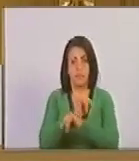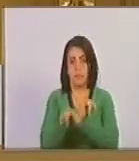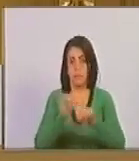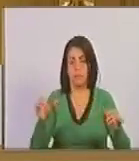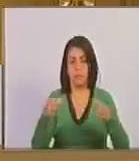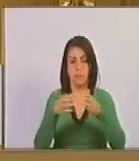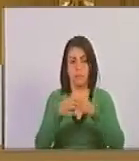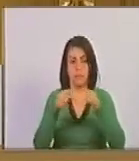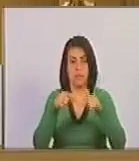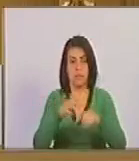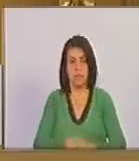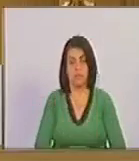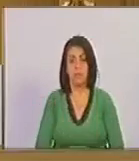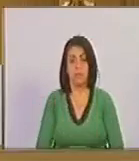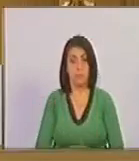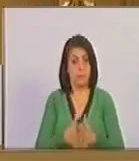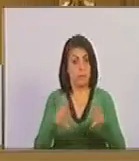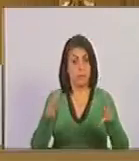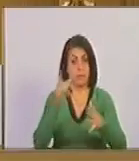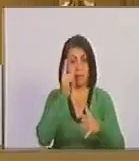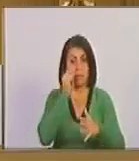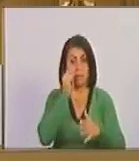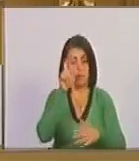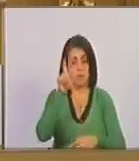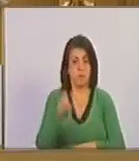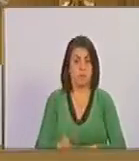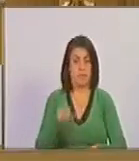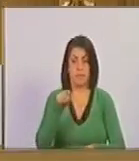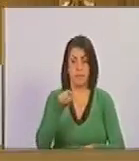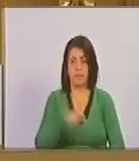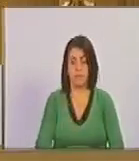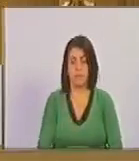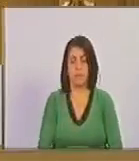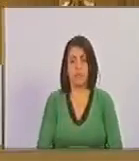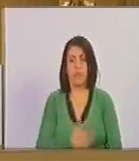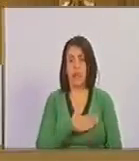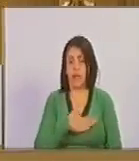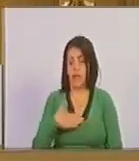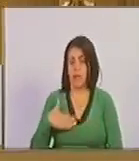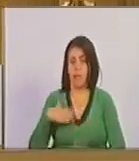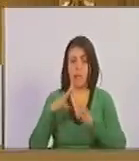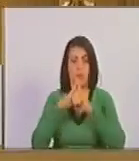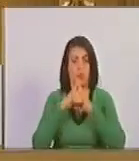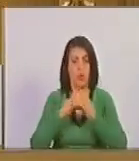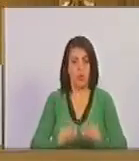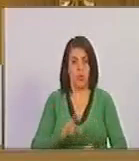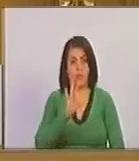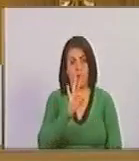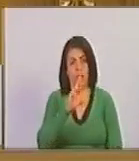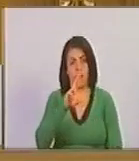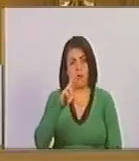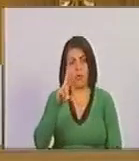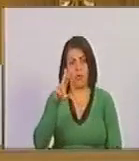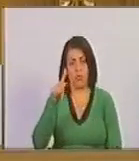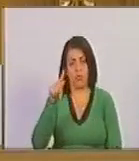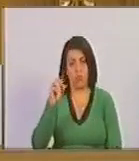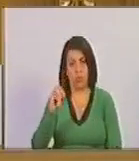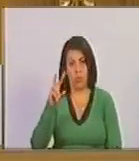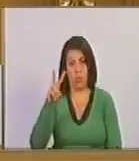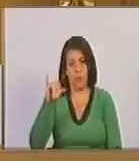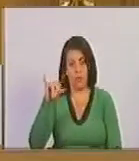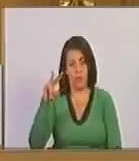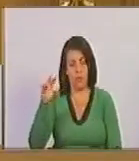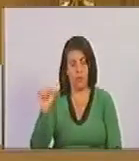brigada con ese gran hombre que queremos todo, que fue fruto viva, que montó la